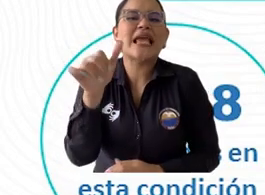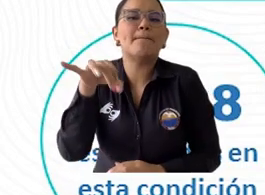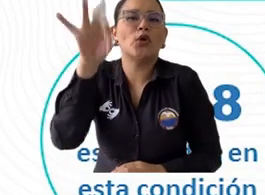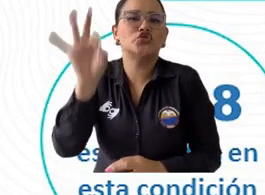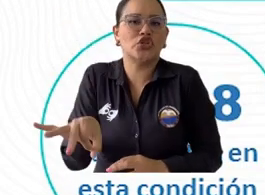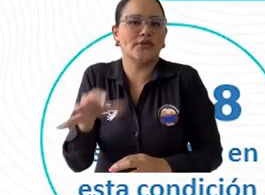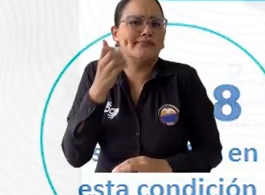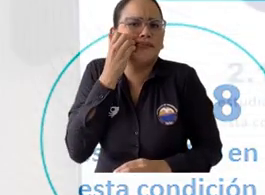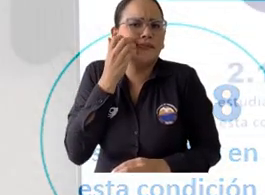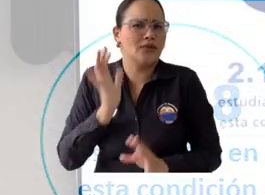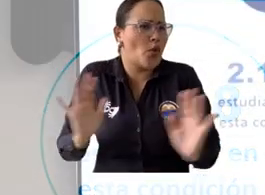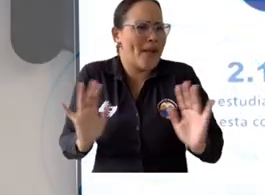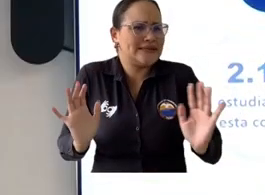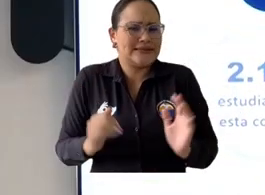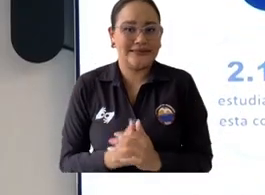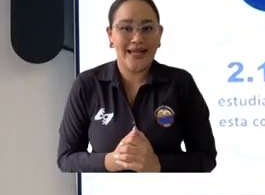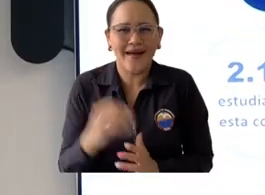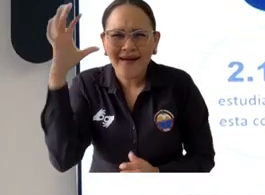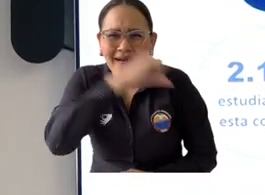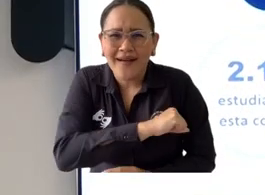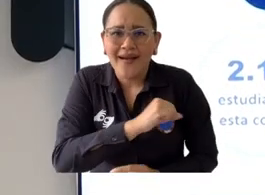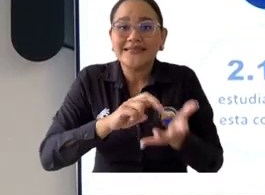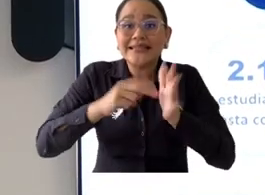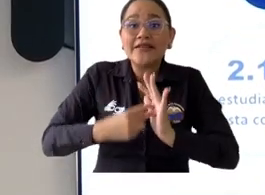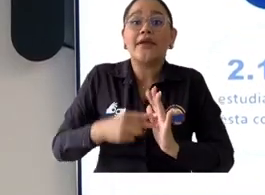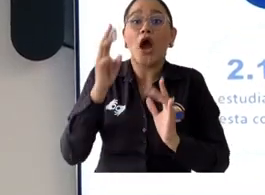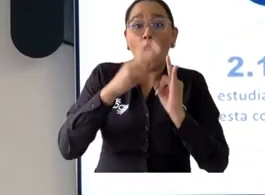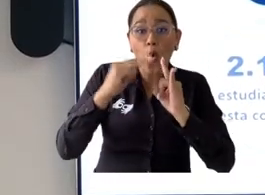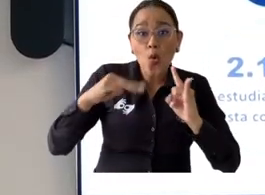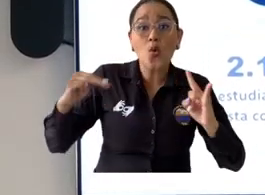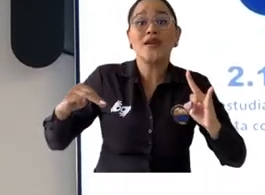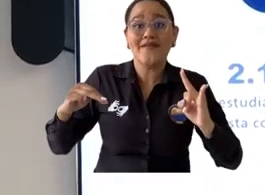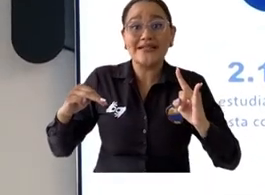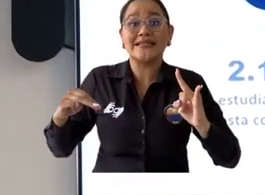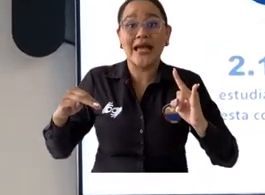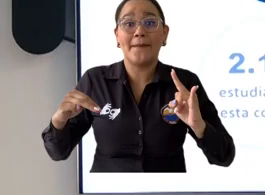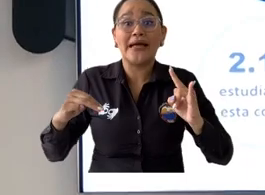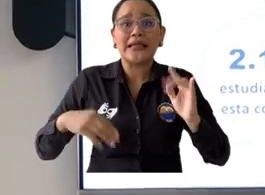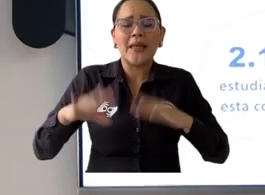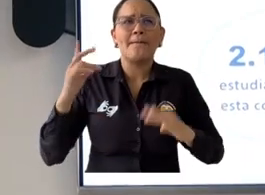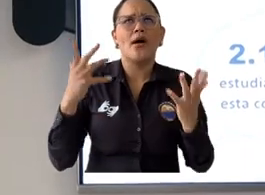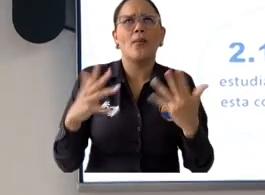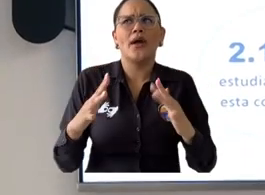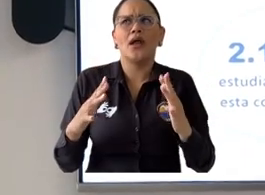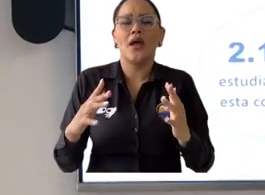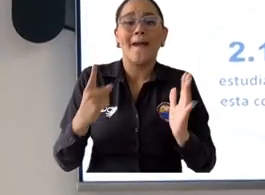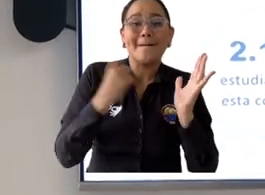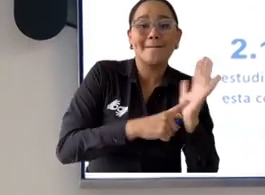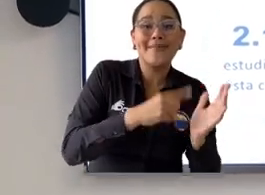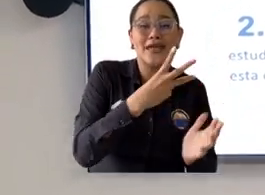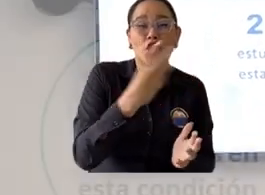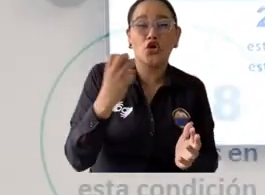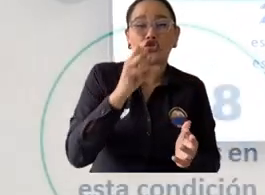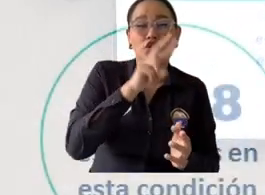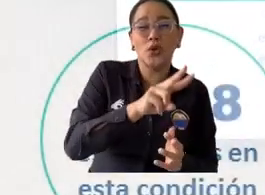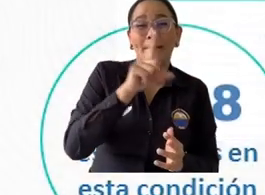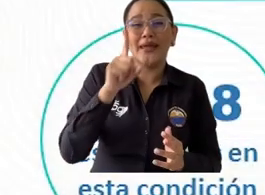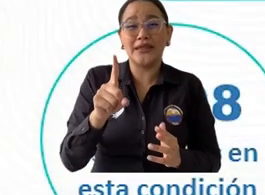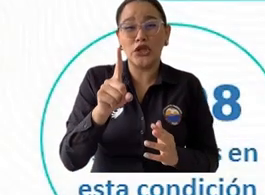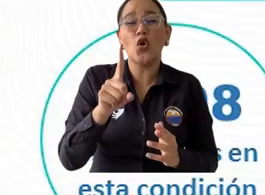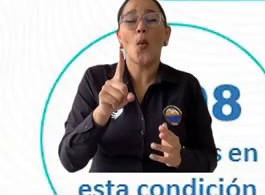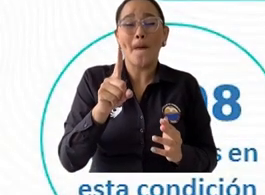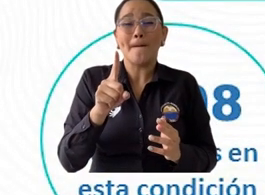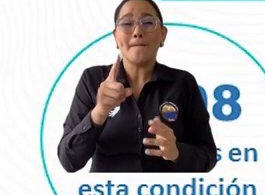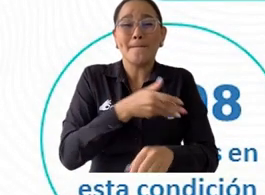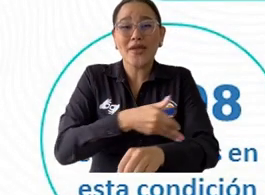de su matrícula eso significa para la universidad un incremento en esa exoneración pasar de 1.821 millones a 2